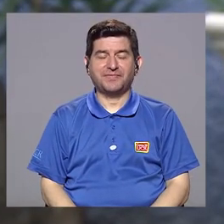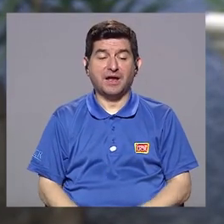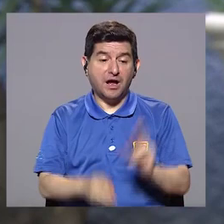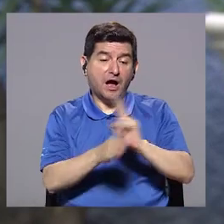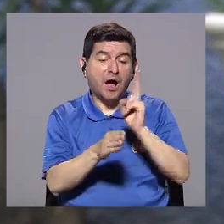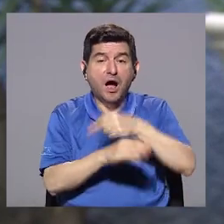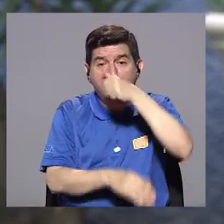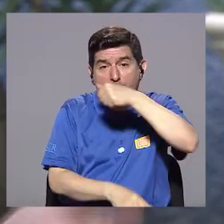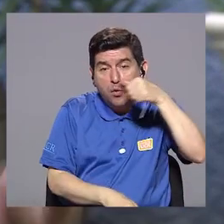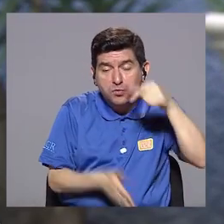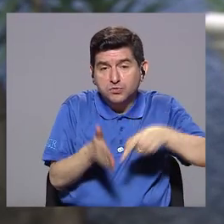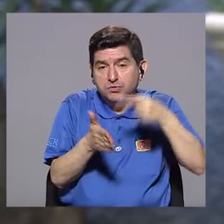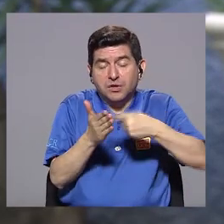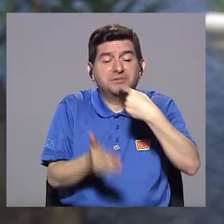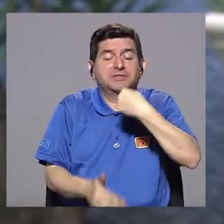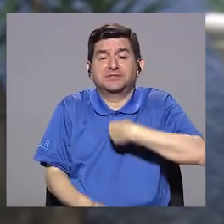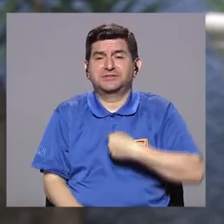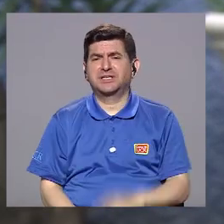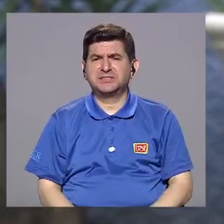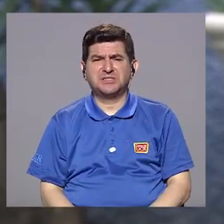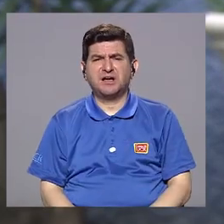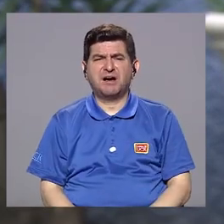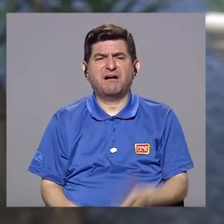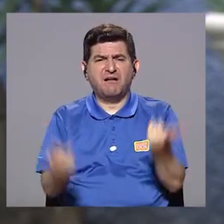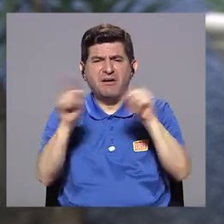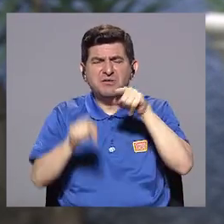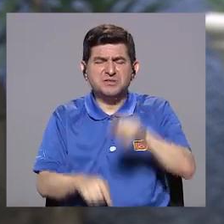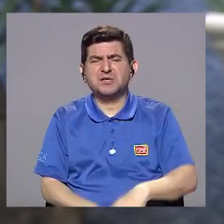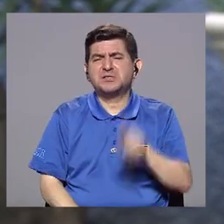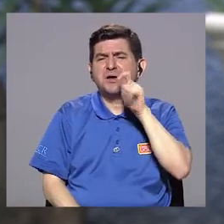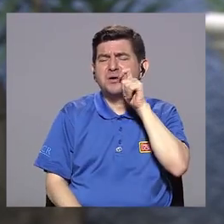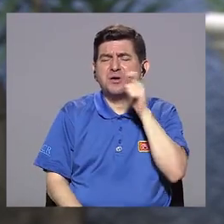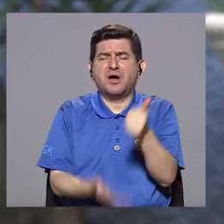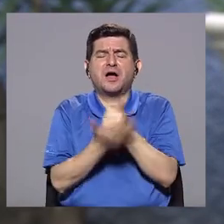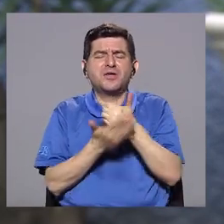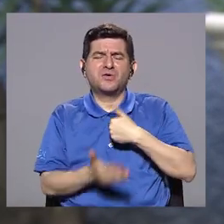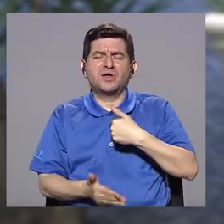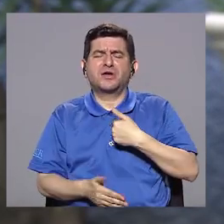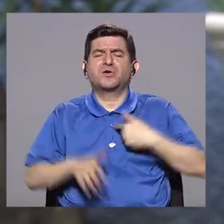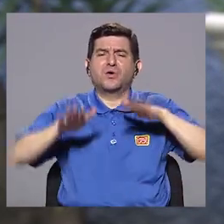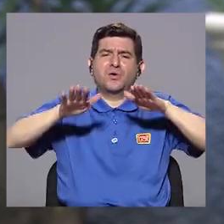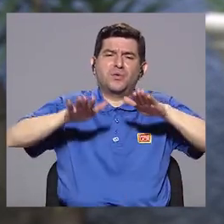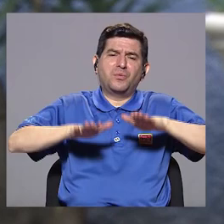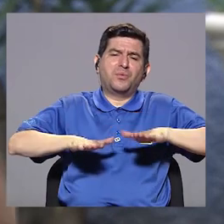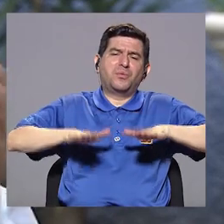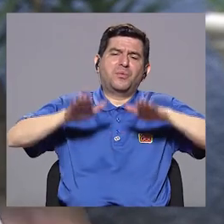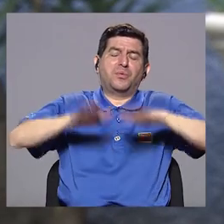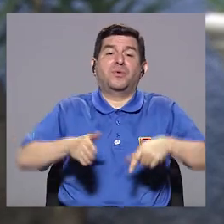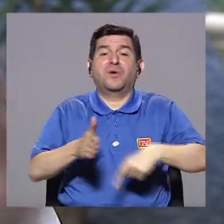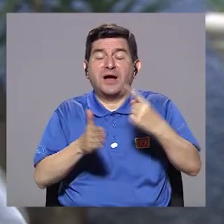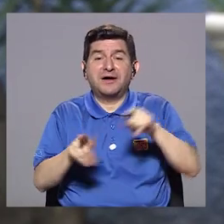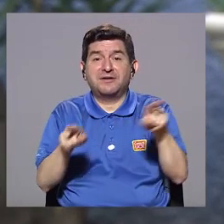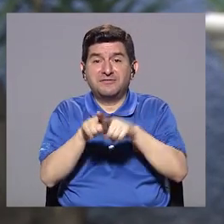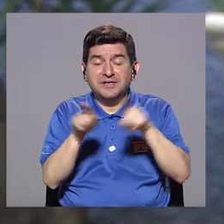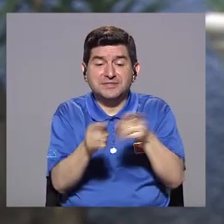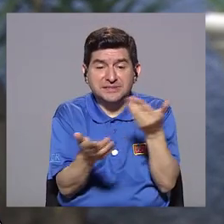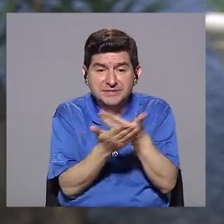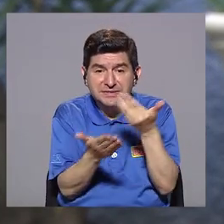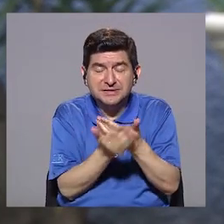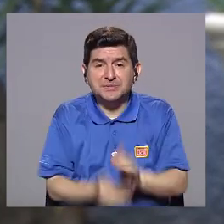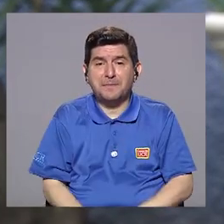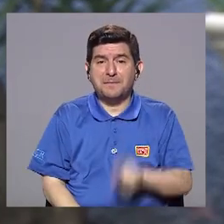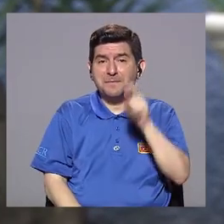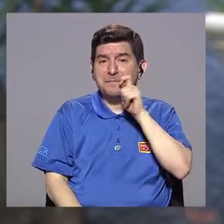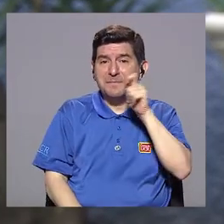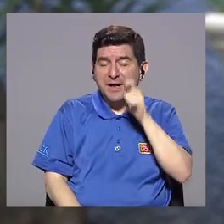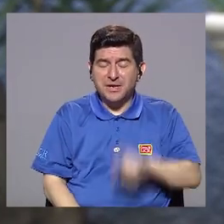Consumo de drogas. Muchas veces me dicen, lo que pasa es que la marihuana a me ayuda a relajarme. Muchas veces también se ha comprobado que